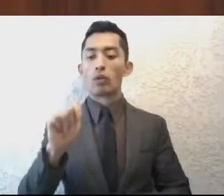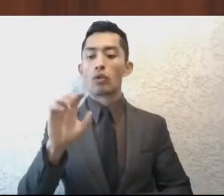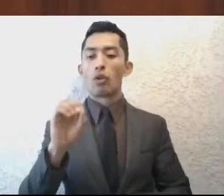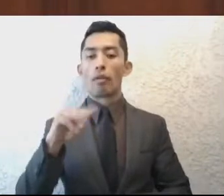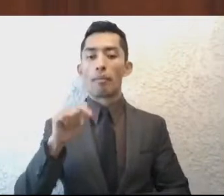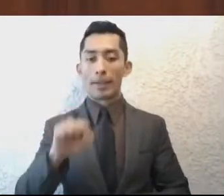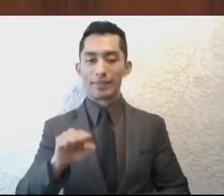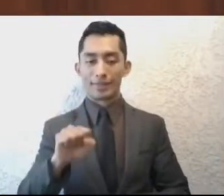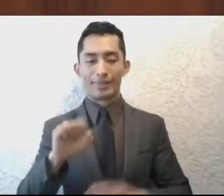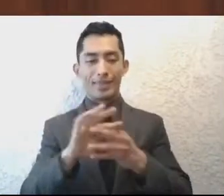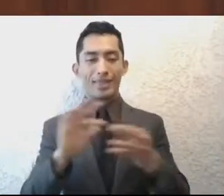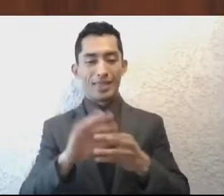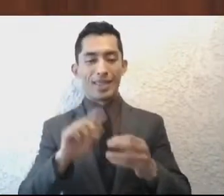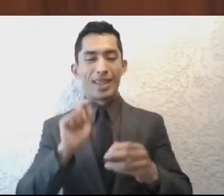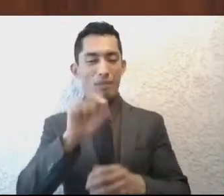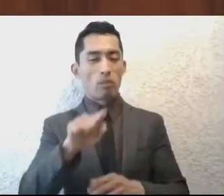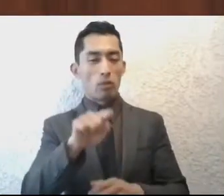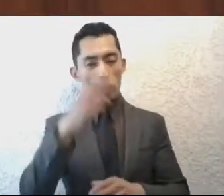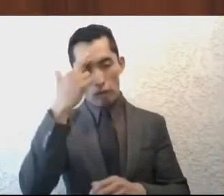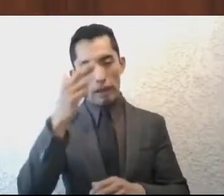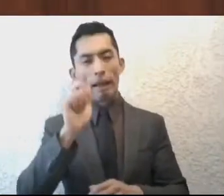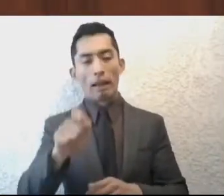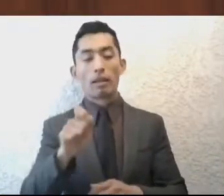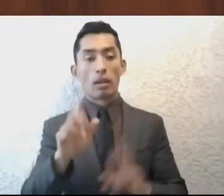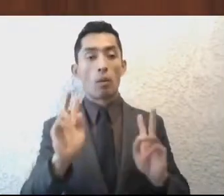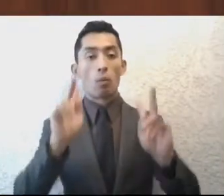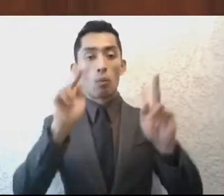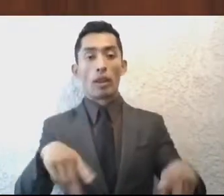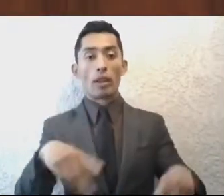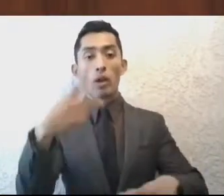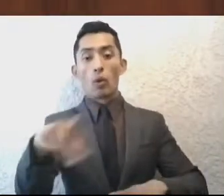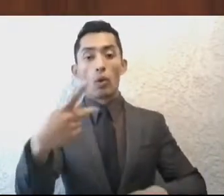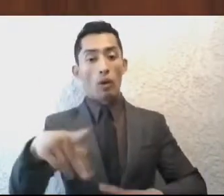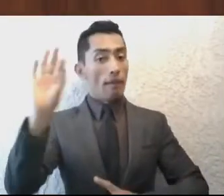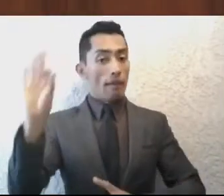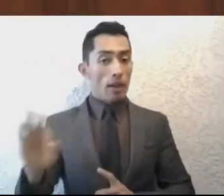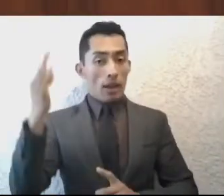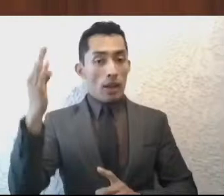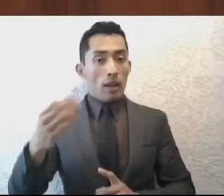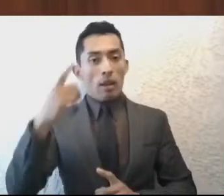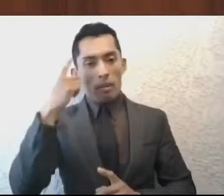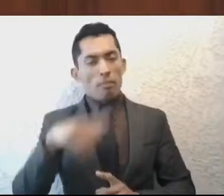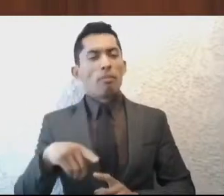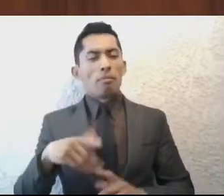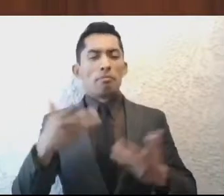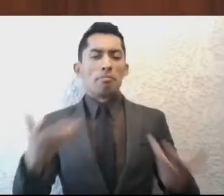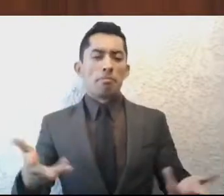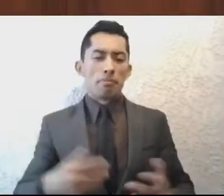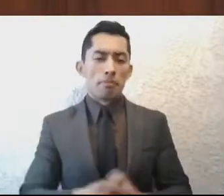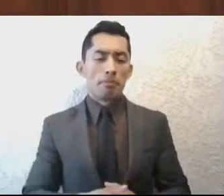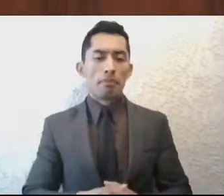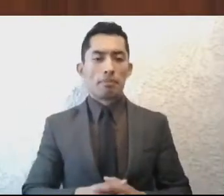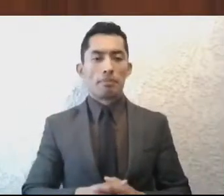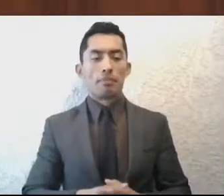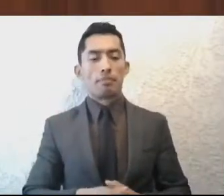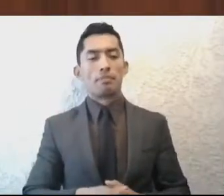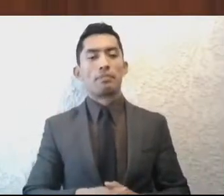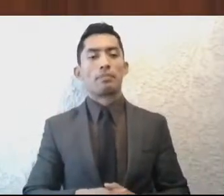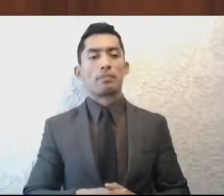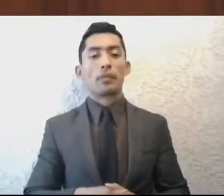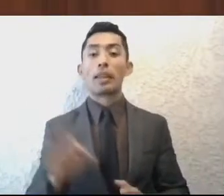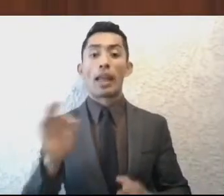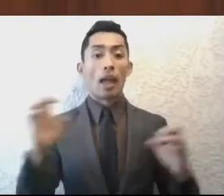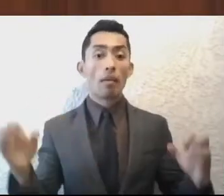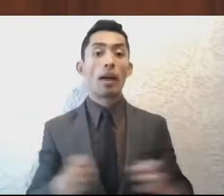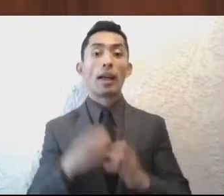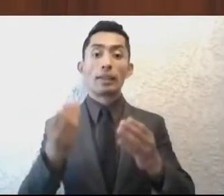usted misma reconocía que es un puente de jurisdicción federal y sirve para la evacuación en caso de emergencia en la